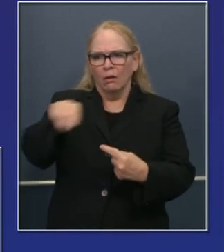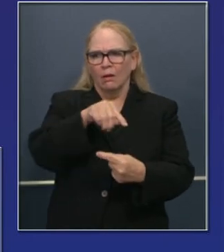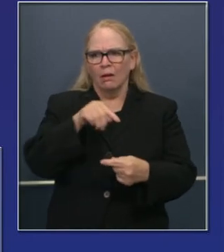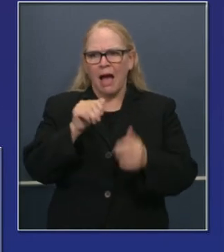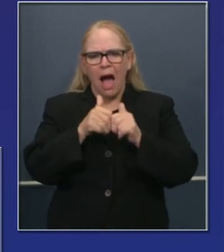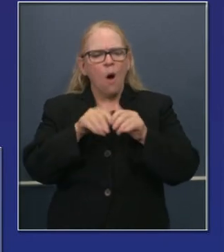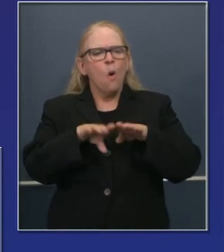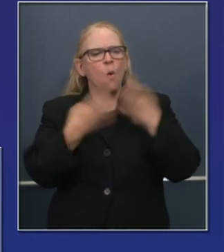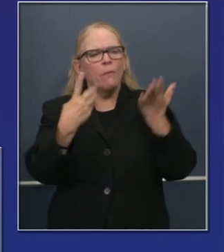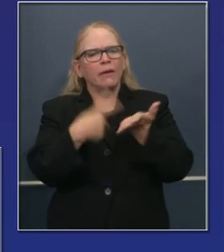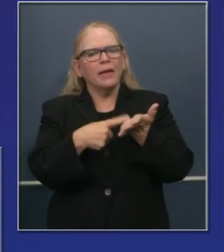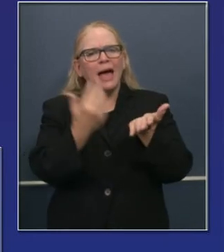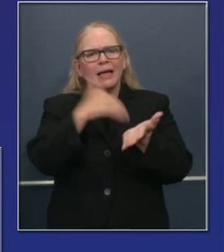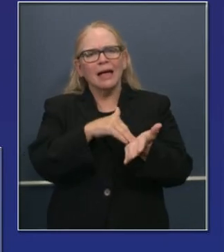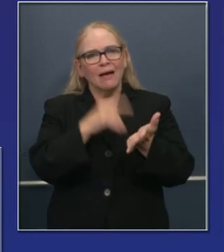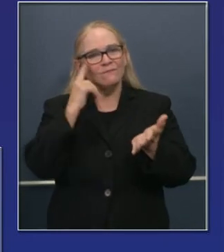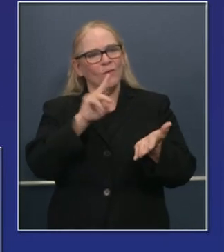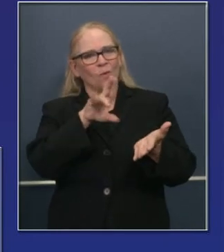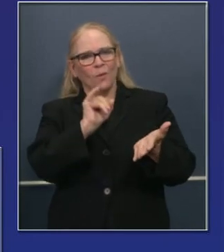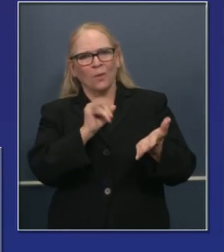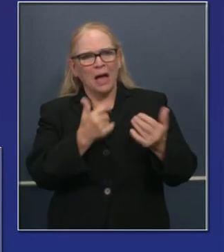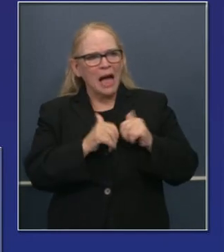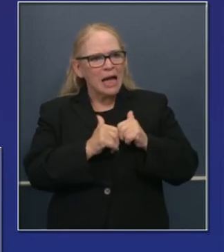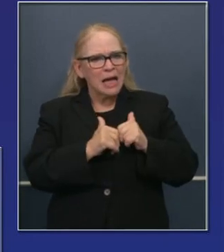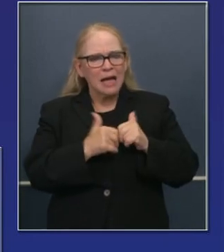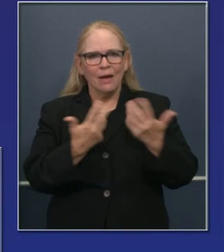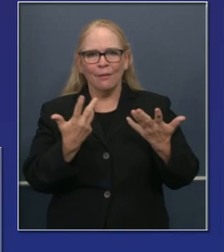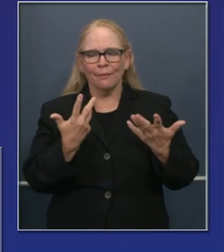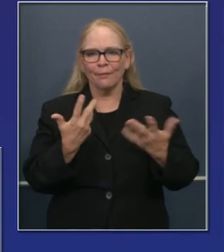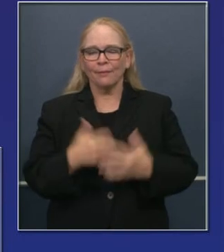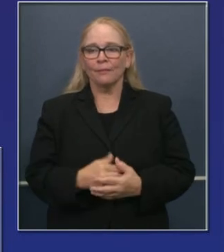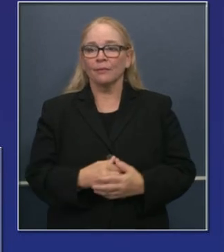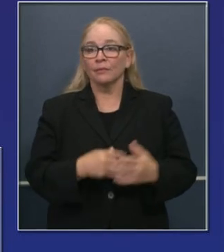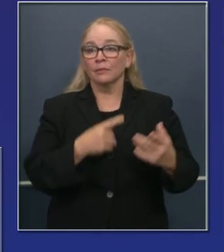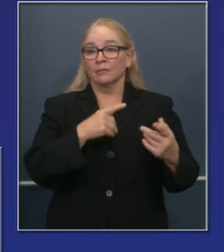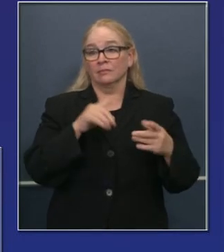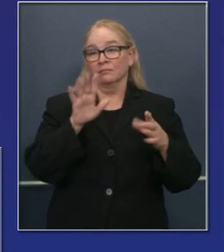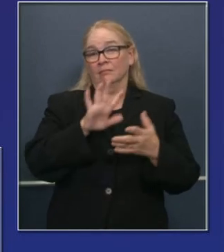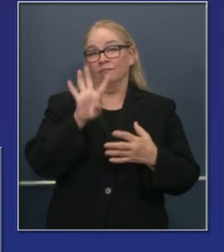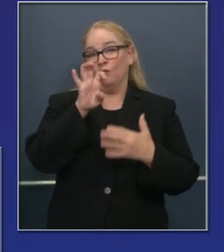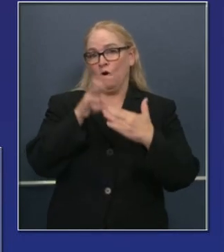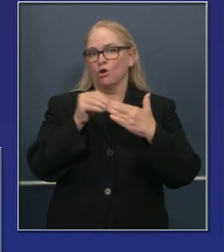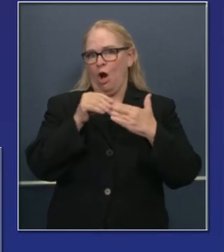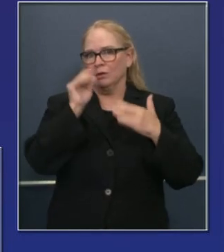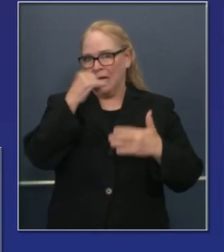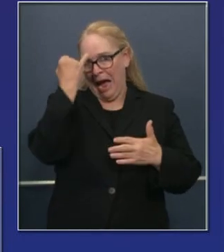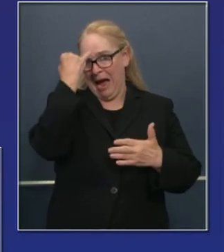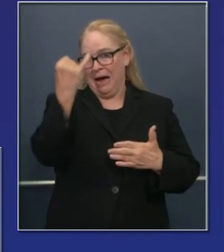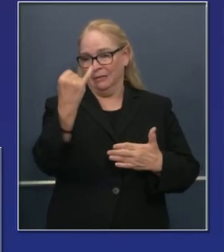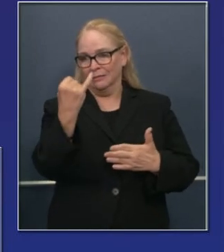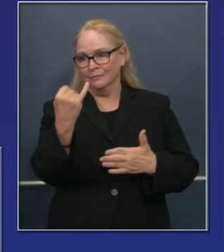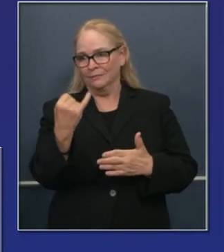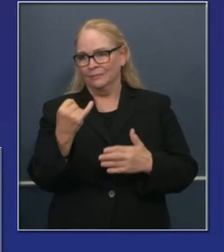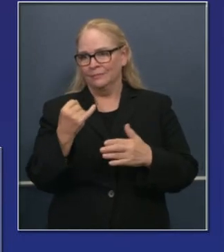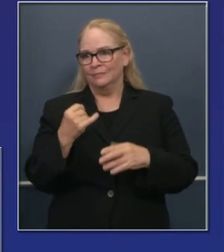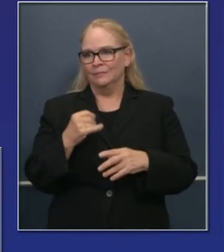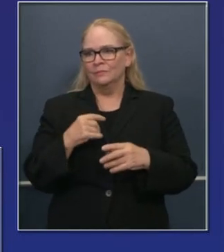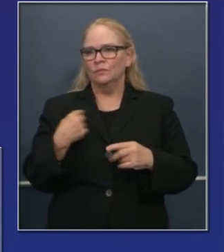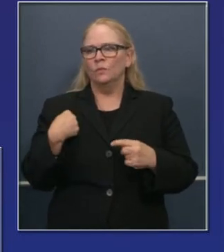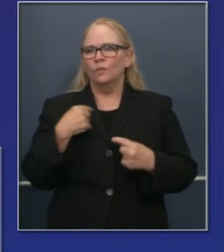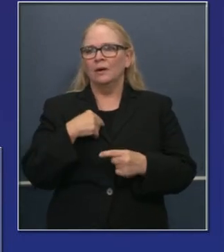conversaciones a nivel federal. Son 400 dólares y no 600 dólares como contribución adicional.